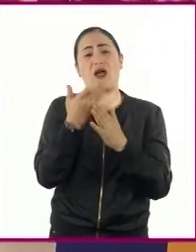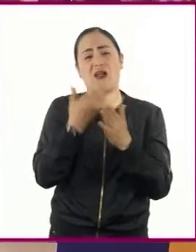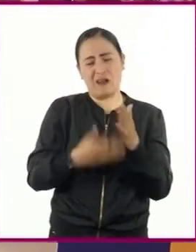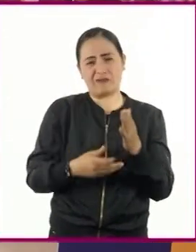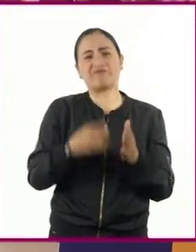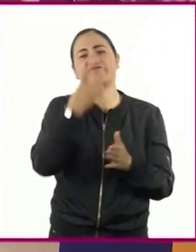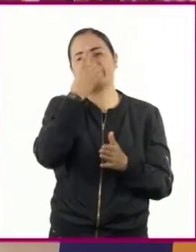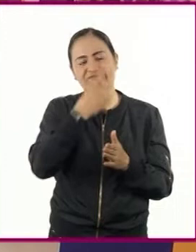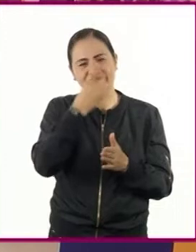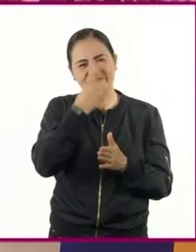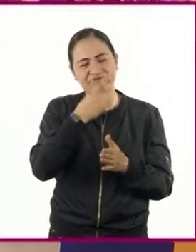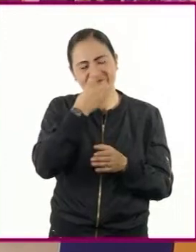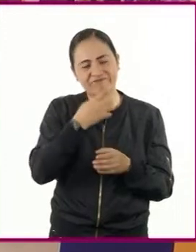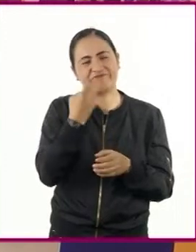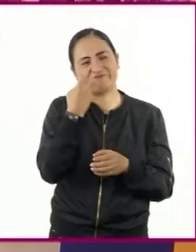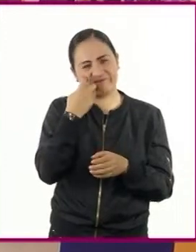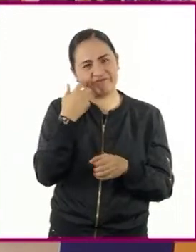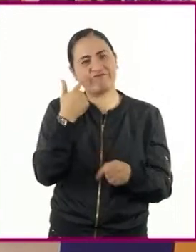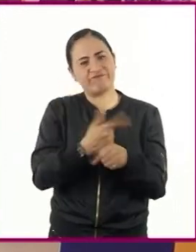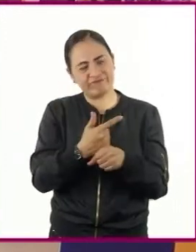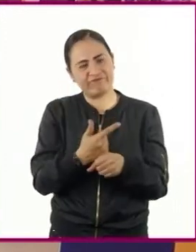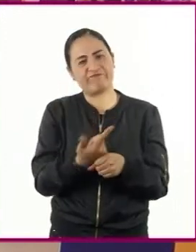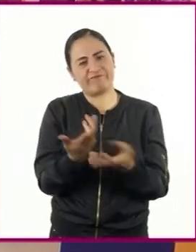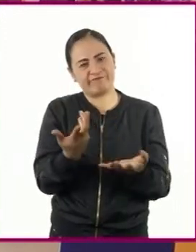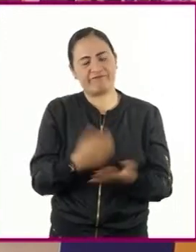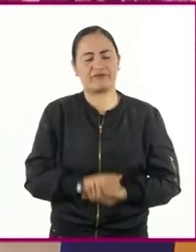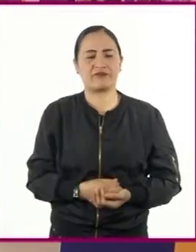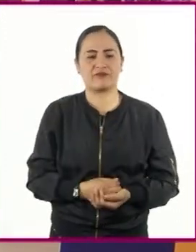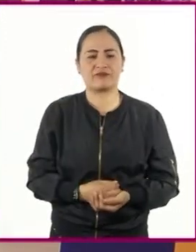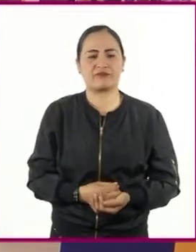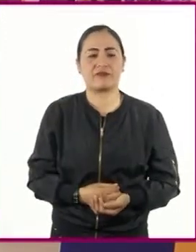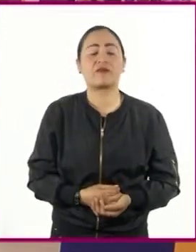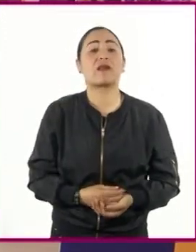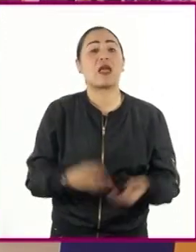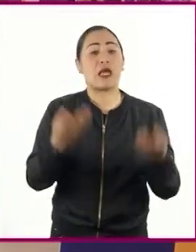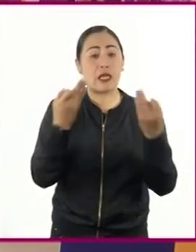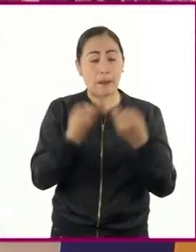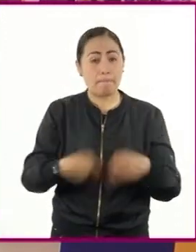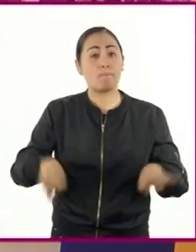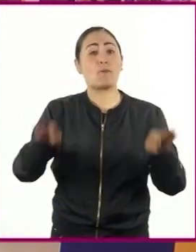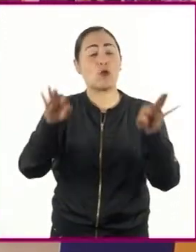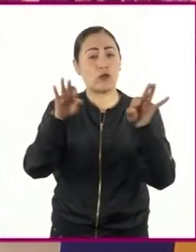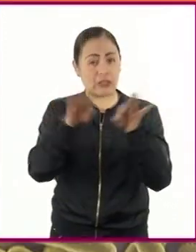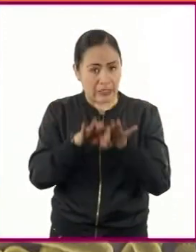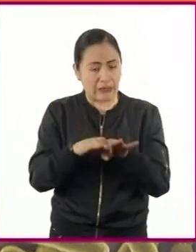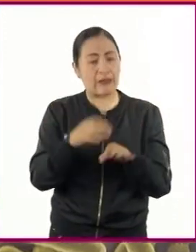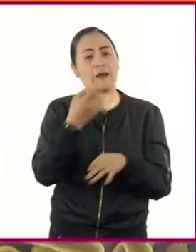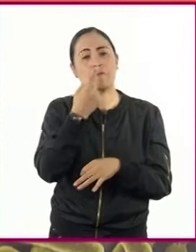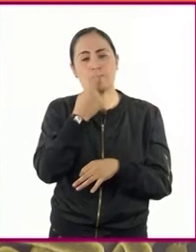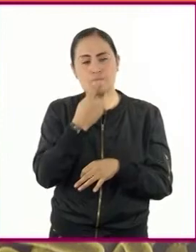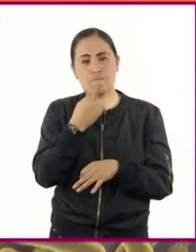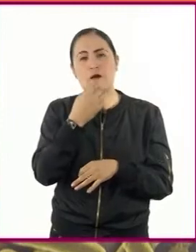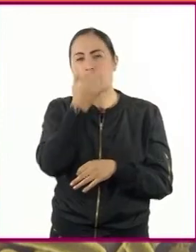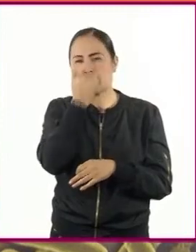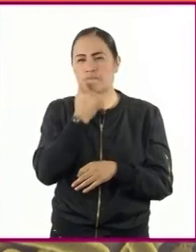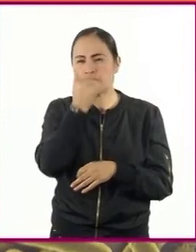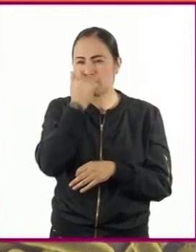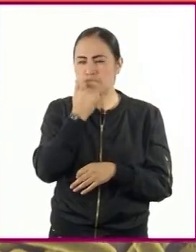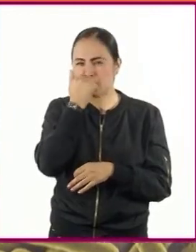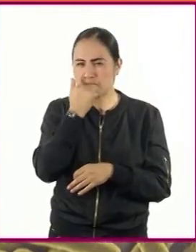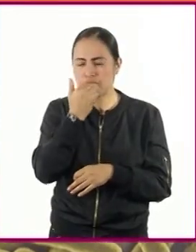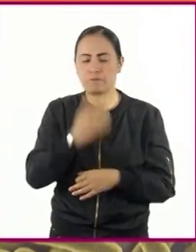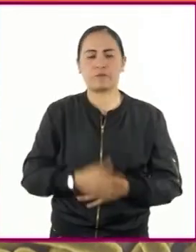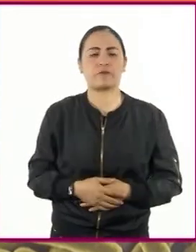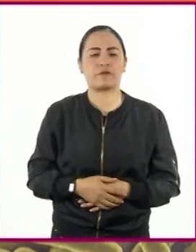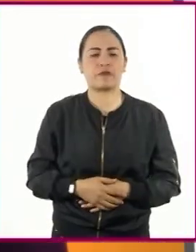enfermedad. Efectivamente, y es imprescindible en algunos tipos de diabetes. Desde que se descubrió